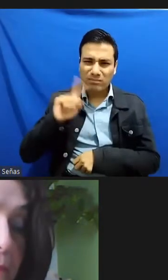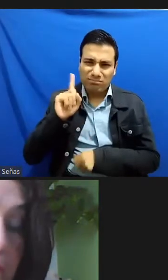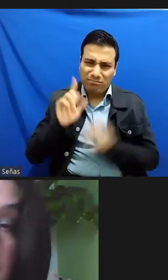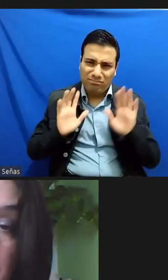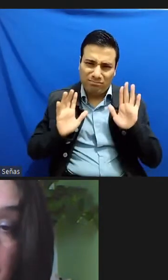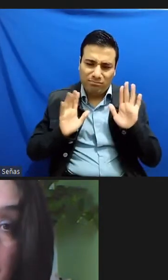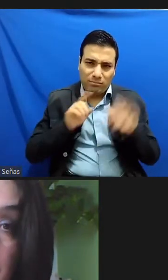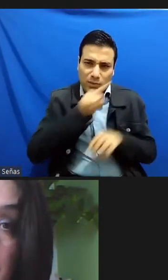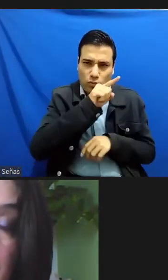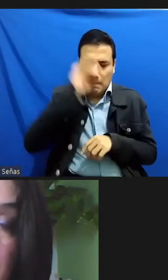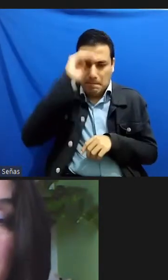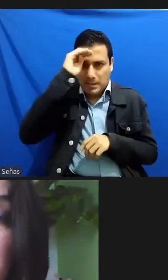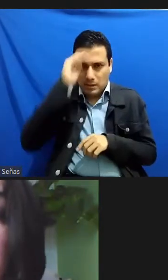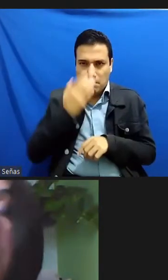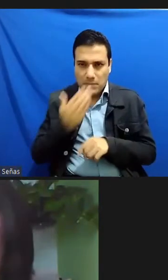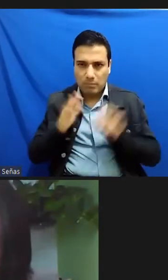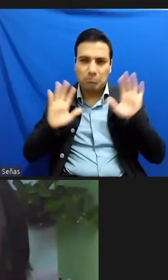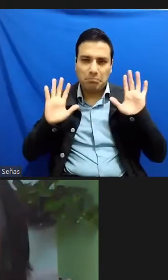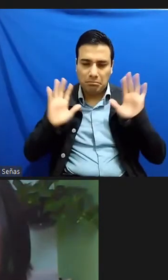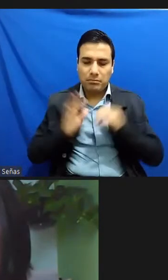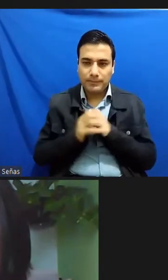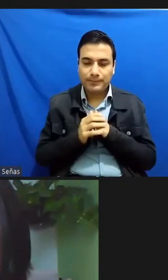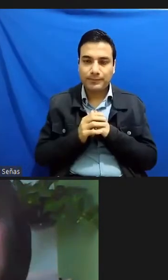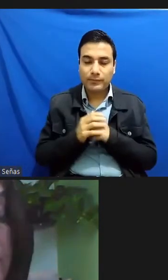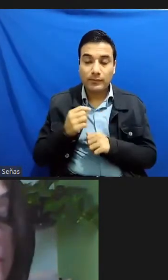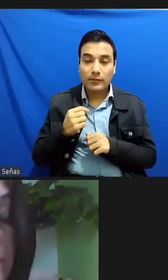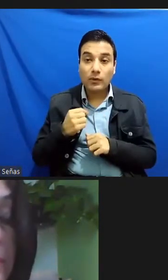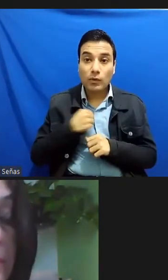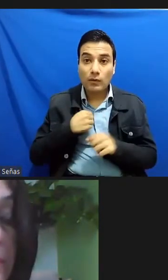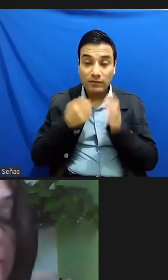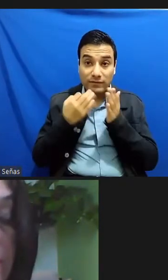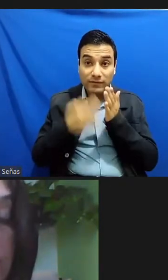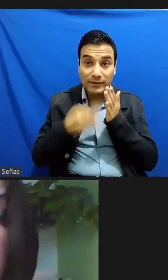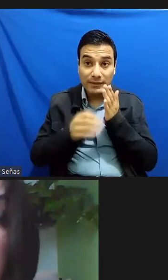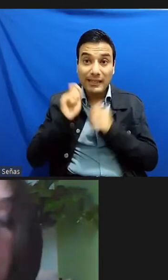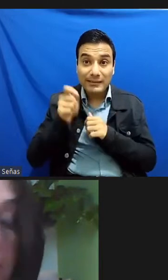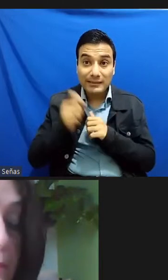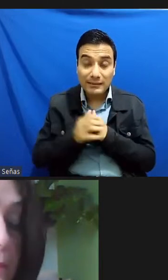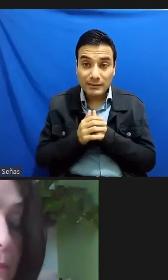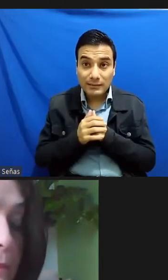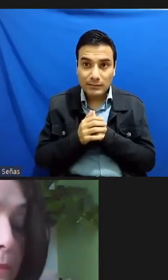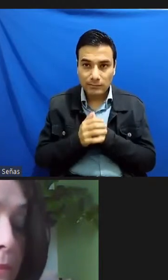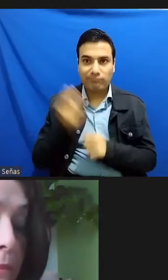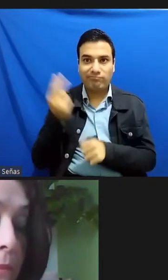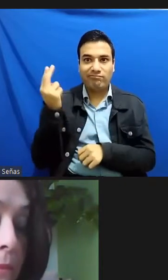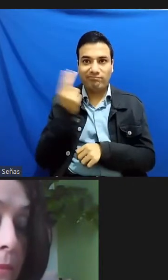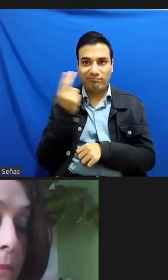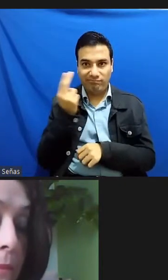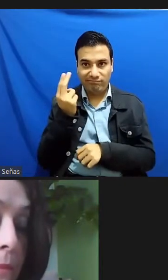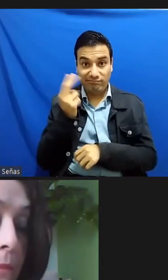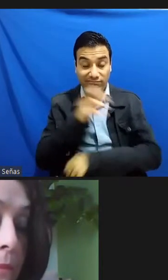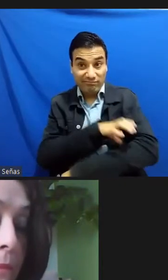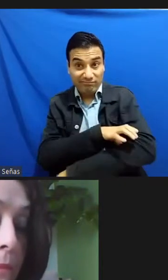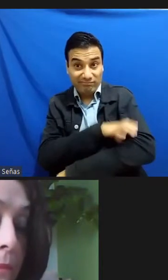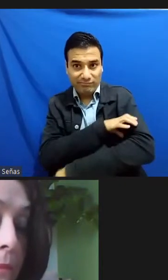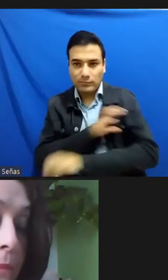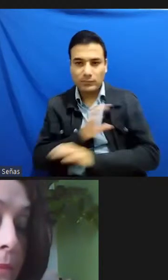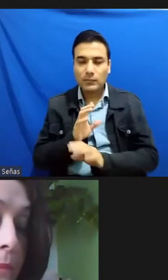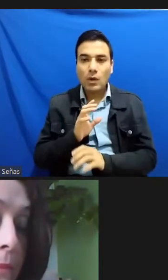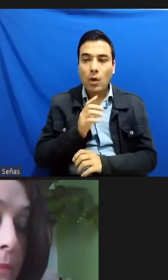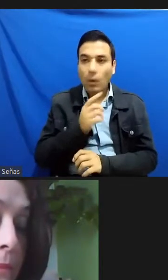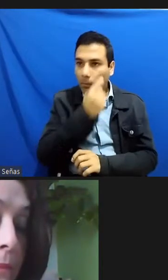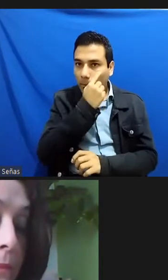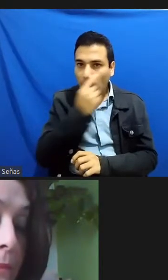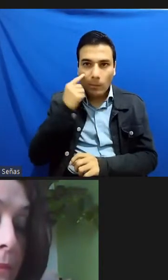usaba en ese entonces era la opción obligatoria de tener una prótesis y la prótesis yo me daba cuenta